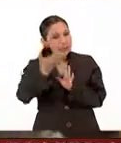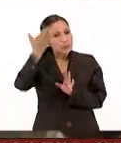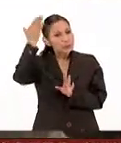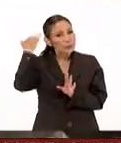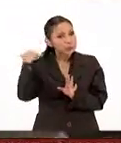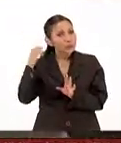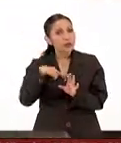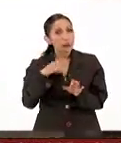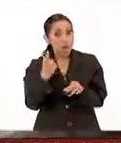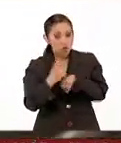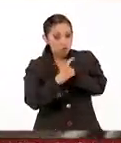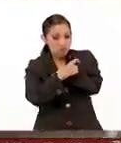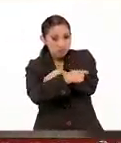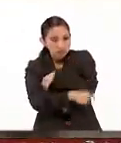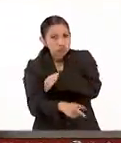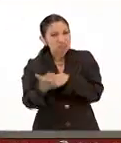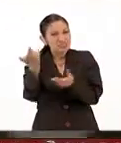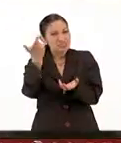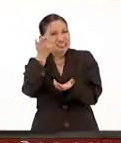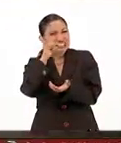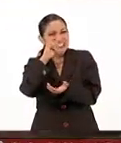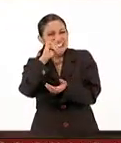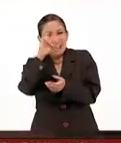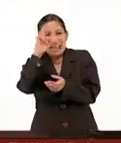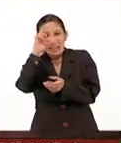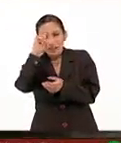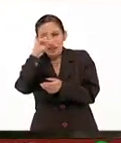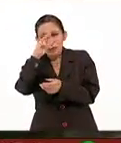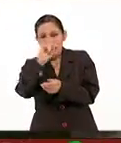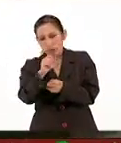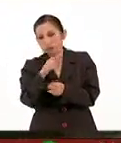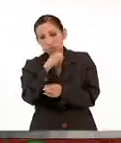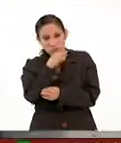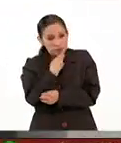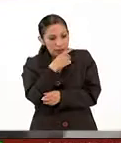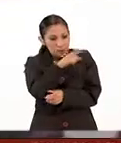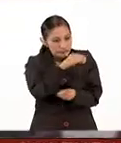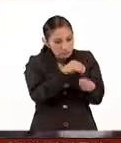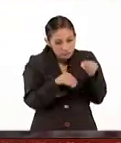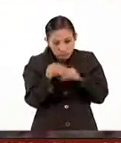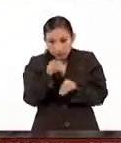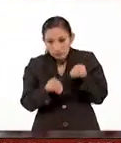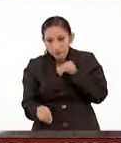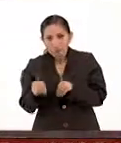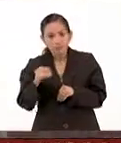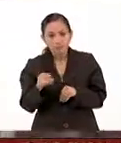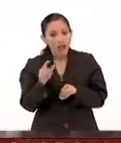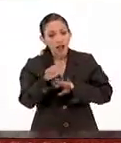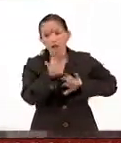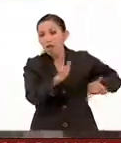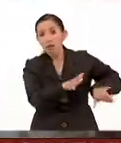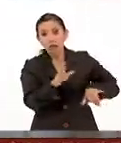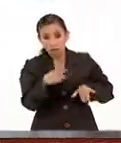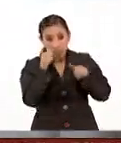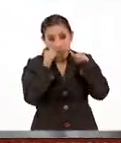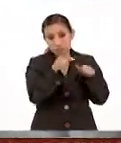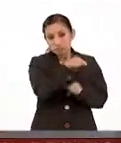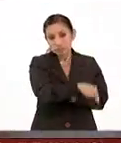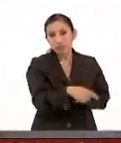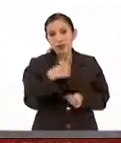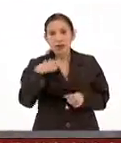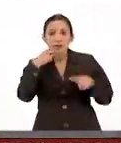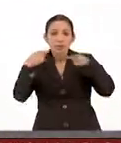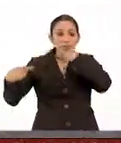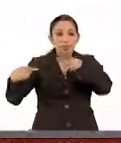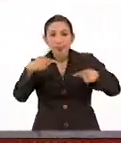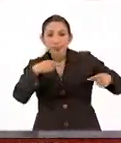los insectos, por ejemplo, es una alimentación que tenemos gran variedad y ya se han dejado de lado. Hay un gran debate en la